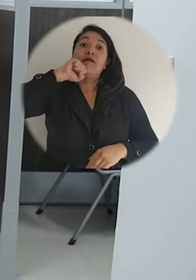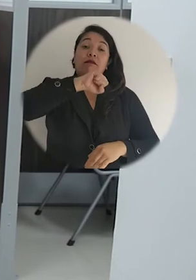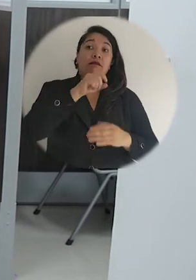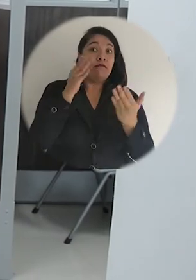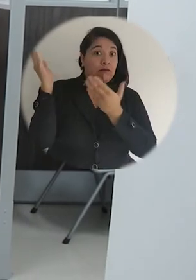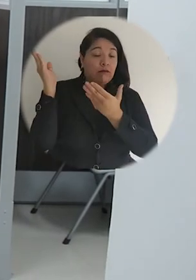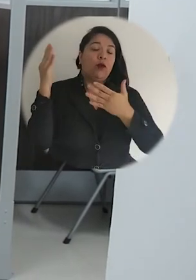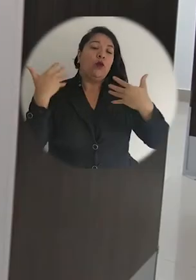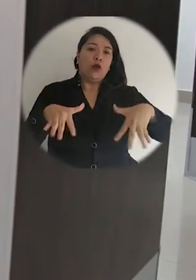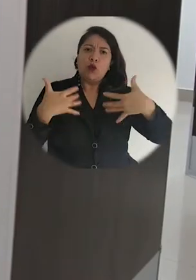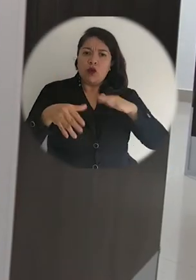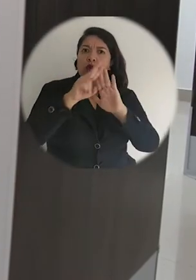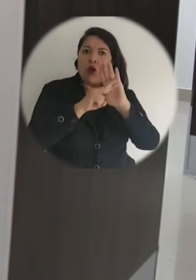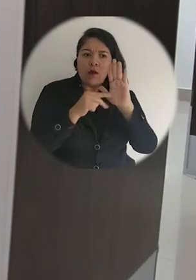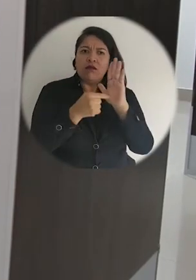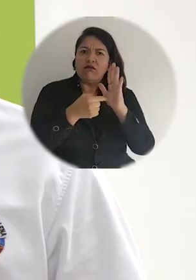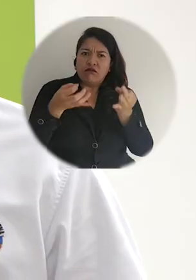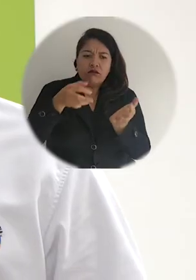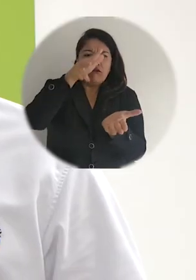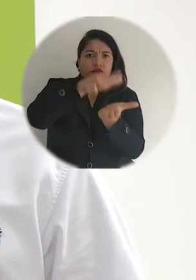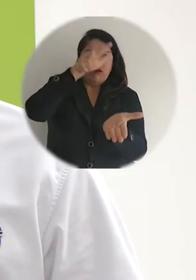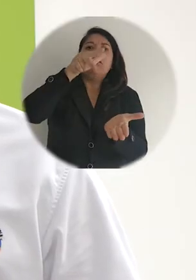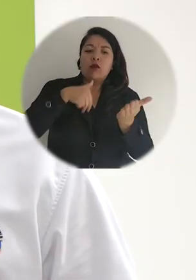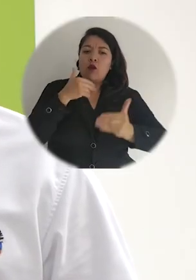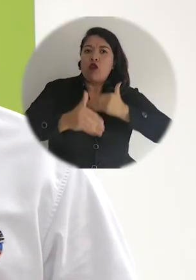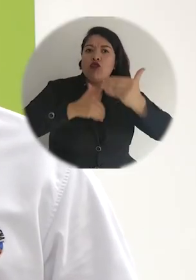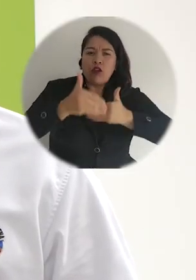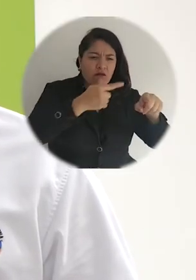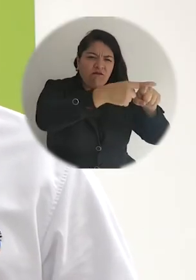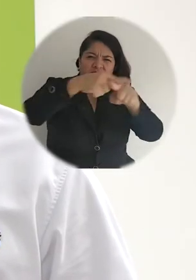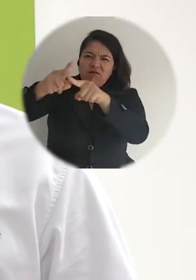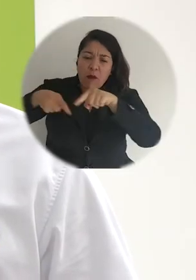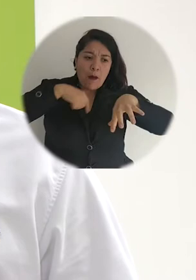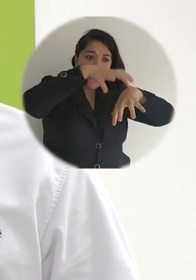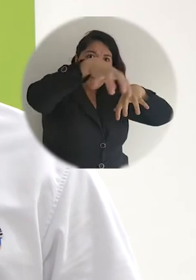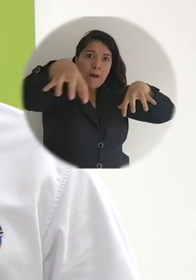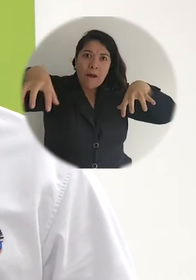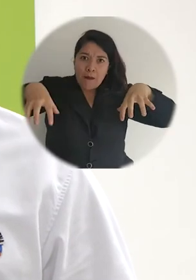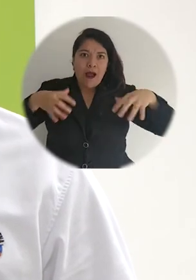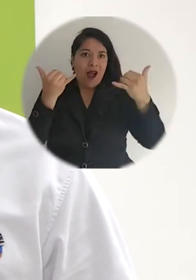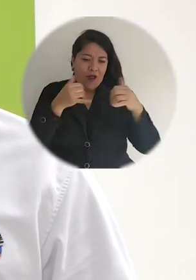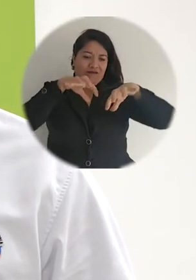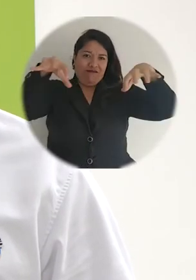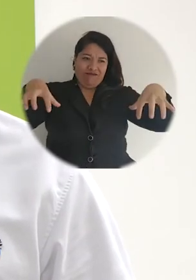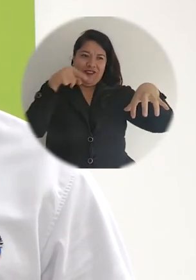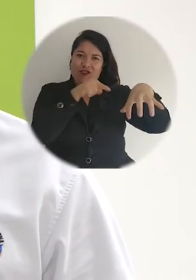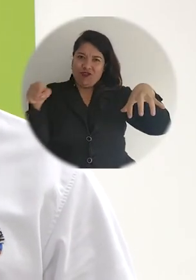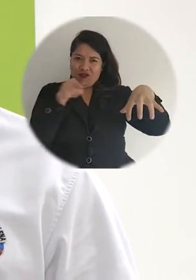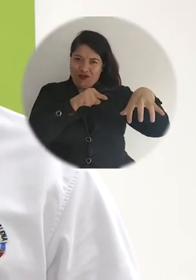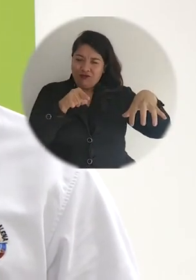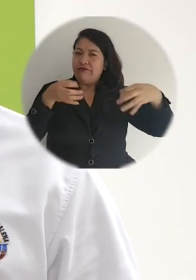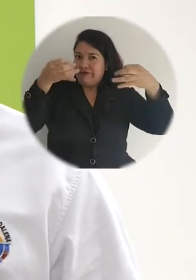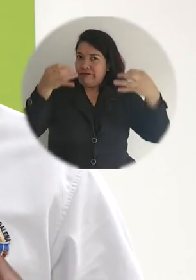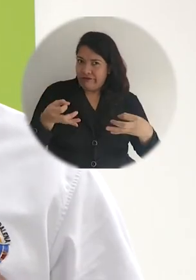de la actual administración del señor rector Pablo Vera Salazar, en la cual se establecieron certificar los procesos de las diferentes dependencias de